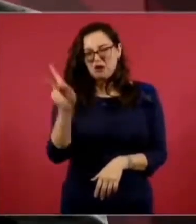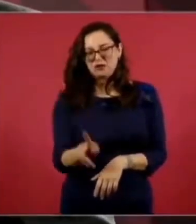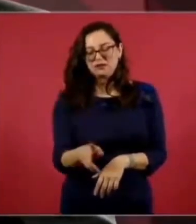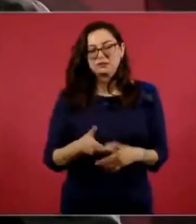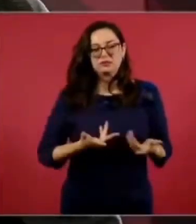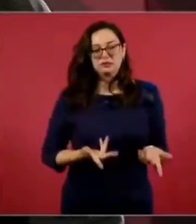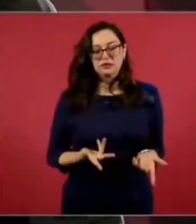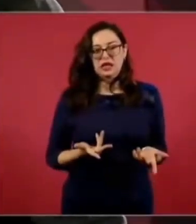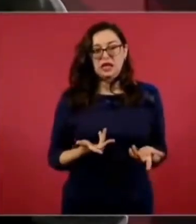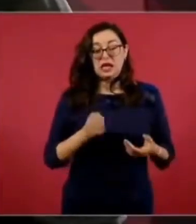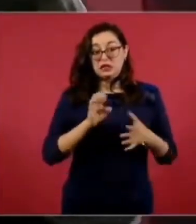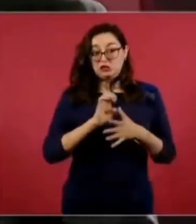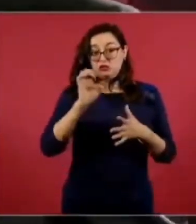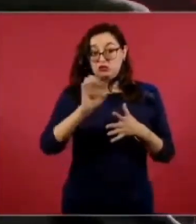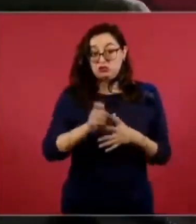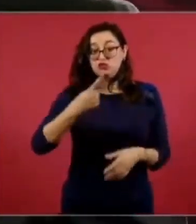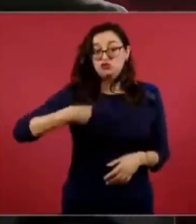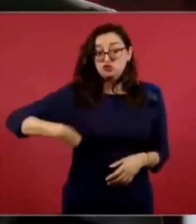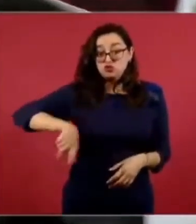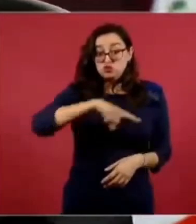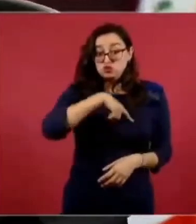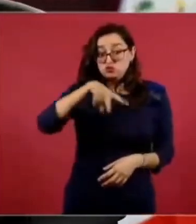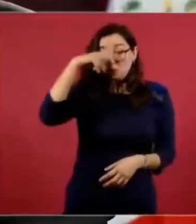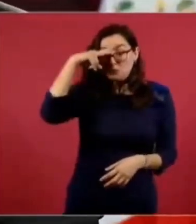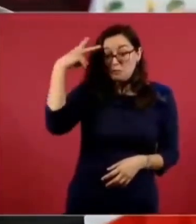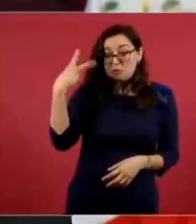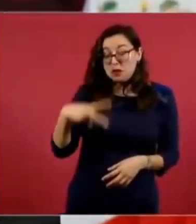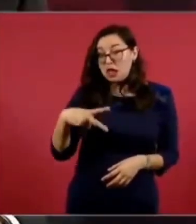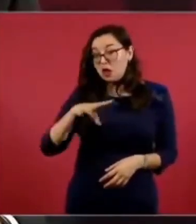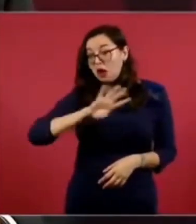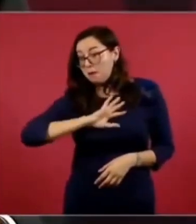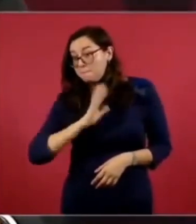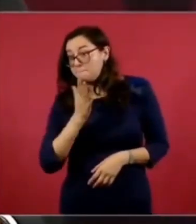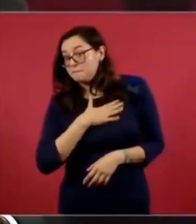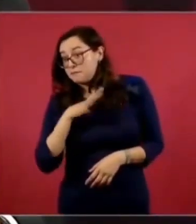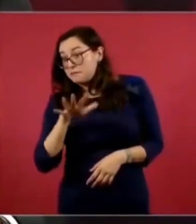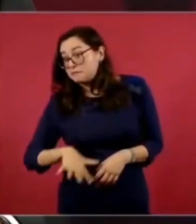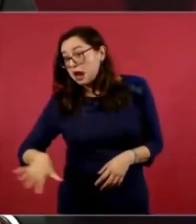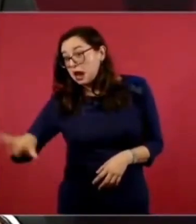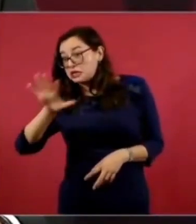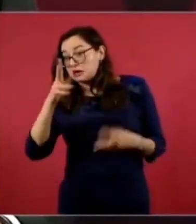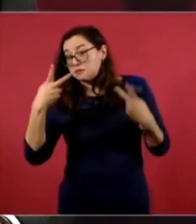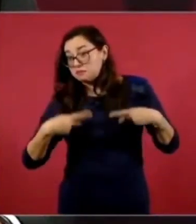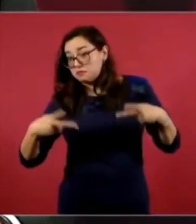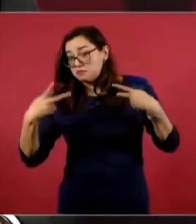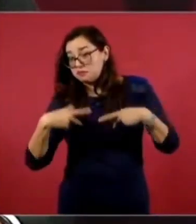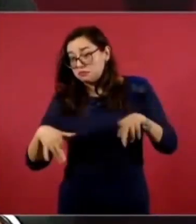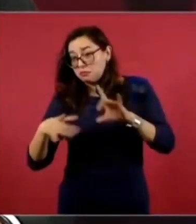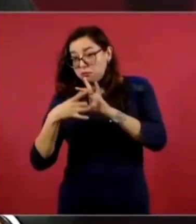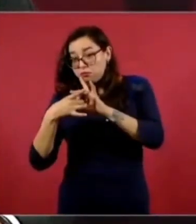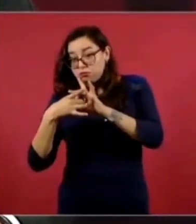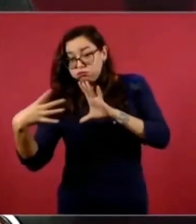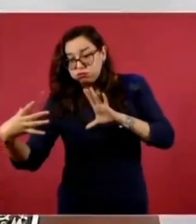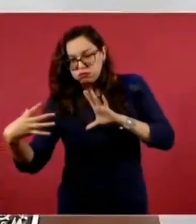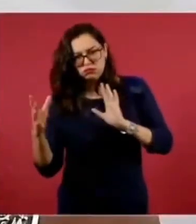no tenemos diferencias con el pueblo español, que es un pueblo trabajador,